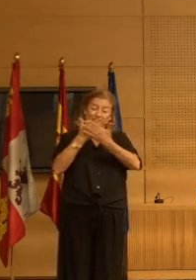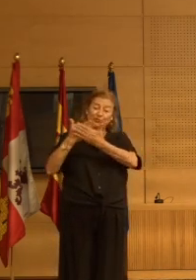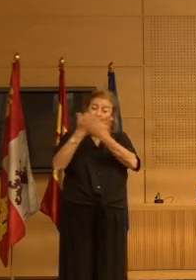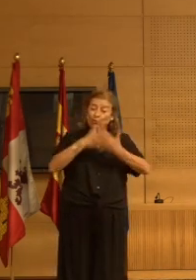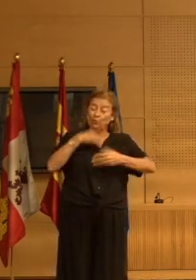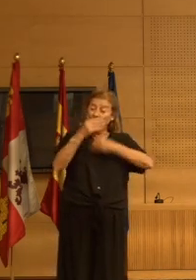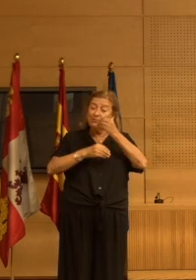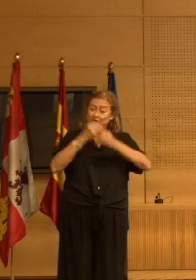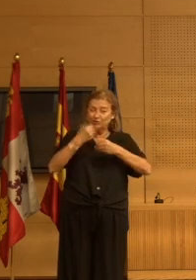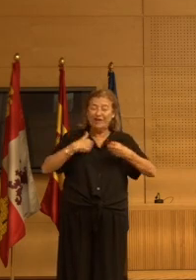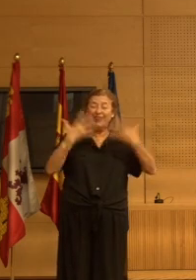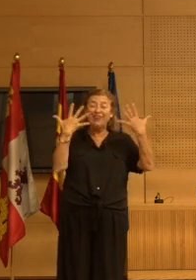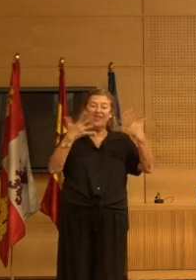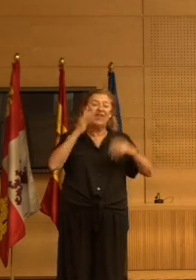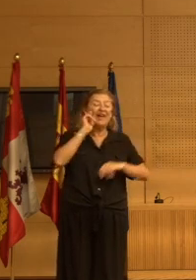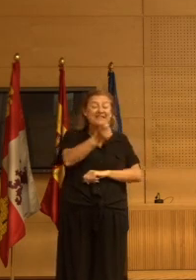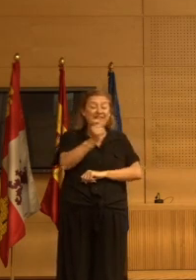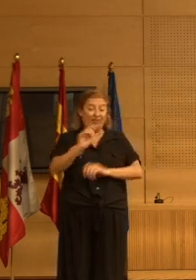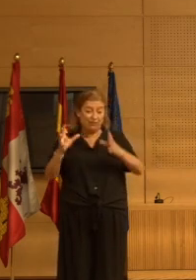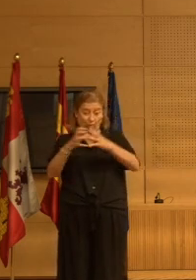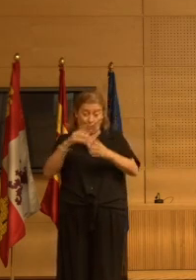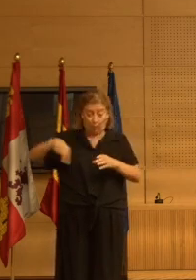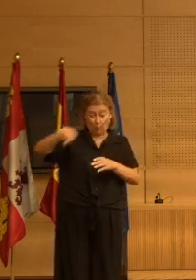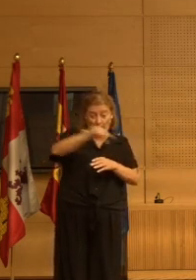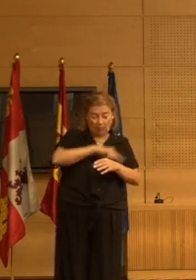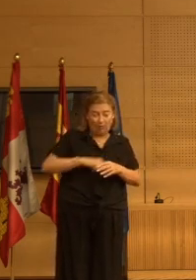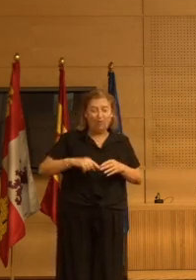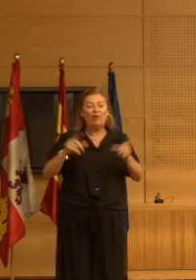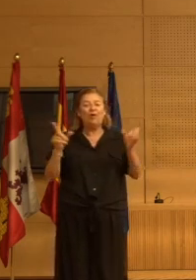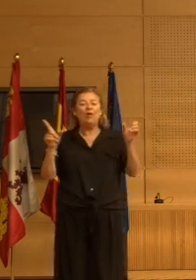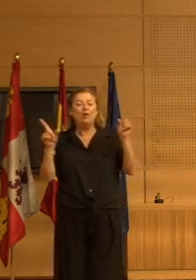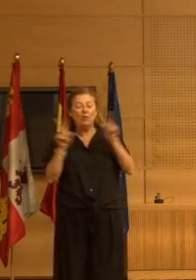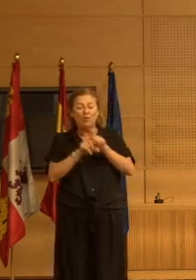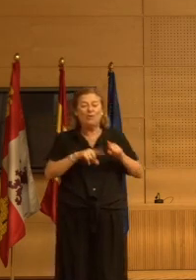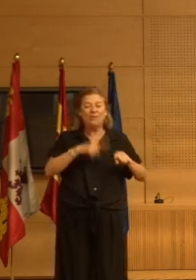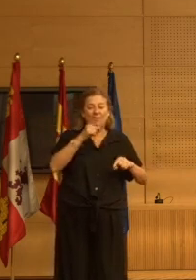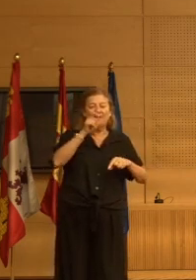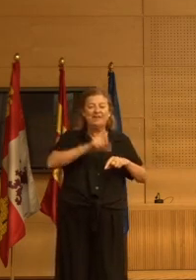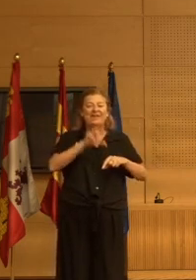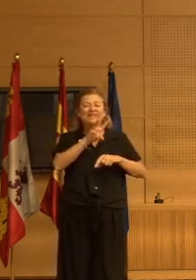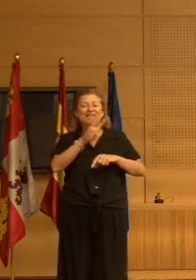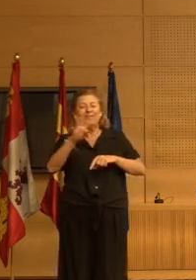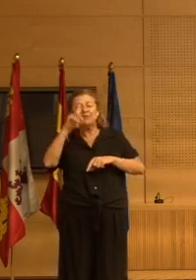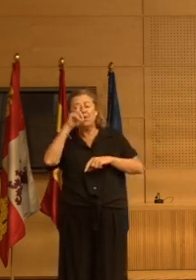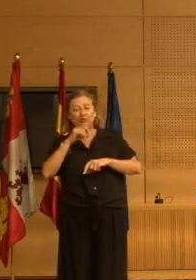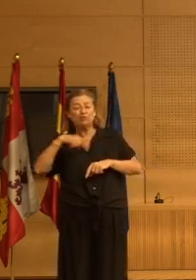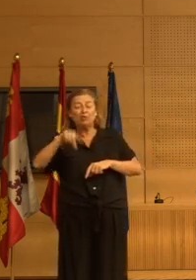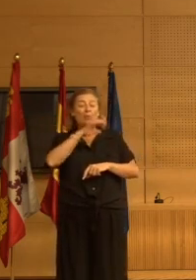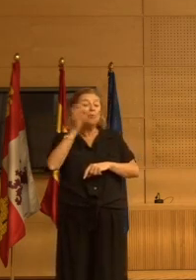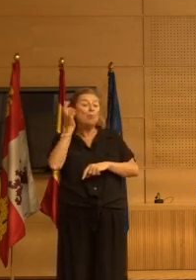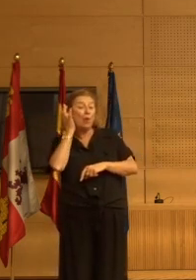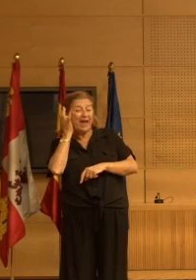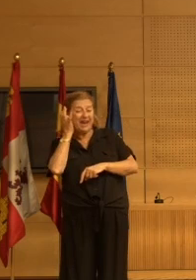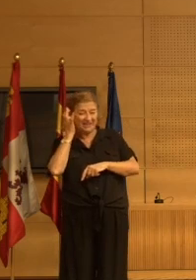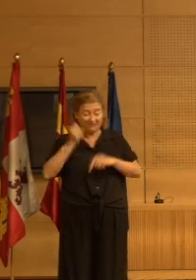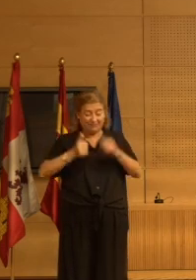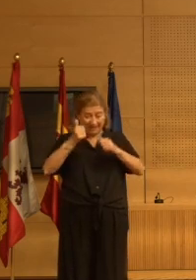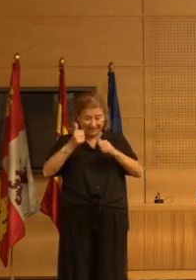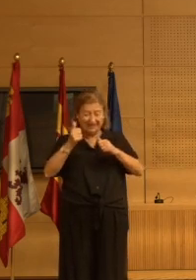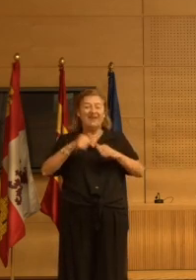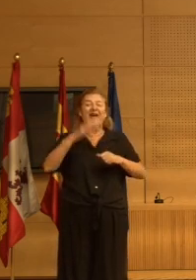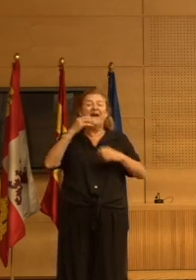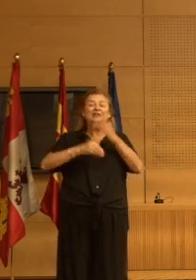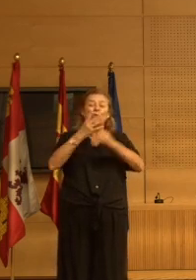en 10 residencias del grupo con una edad media de 84 años tres cuartas partes mujeres y en las cuales analizamos cuatro